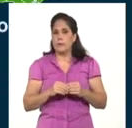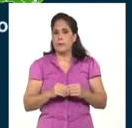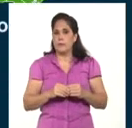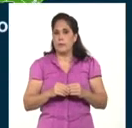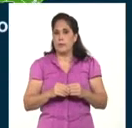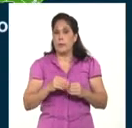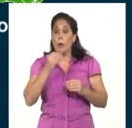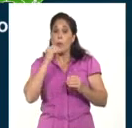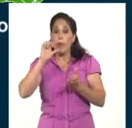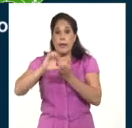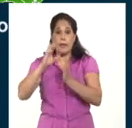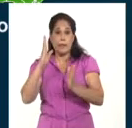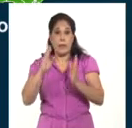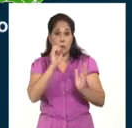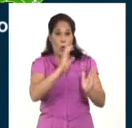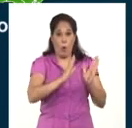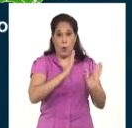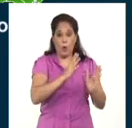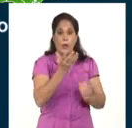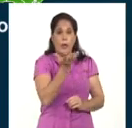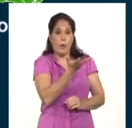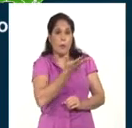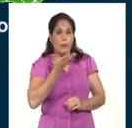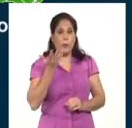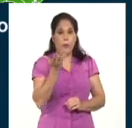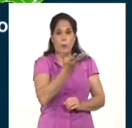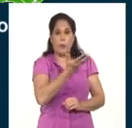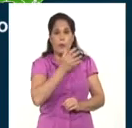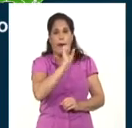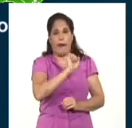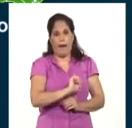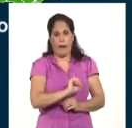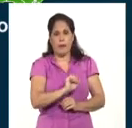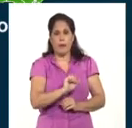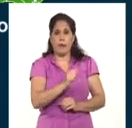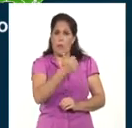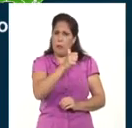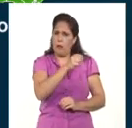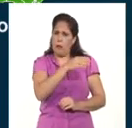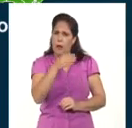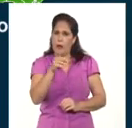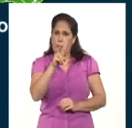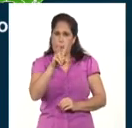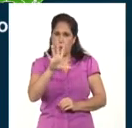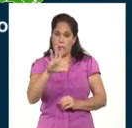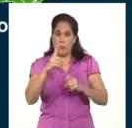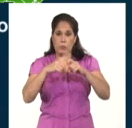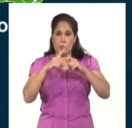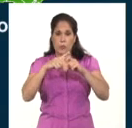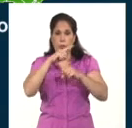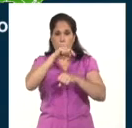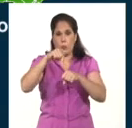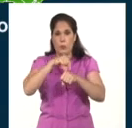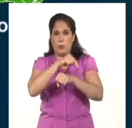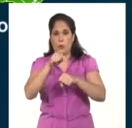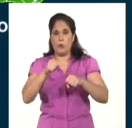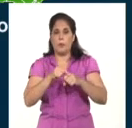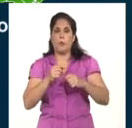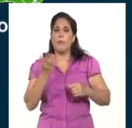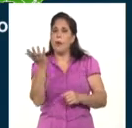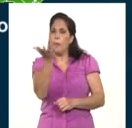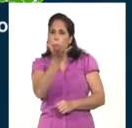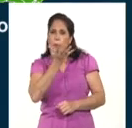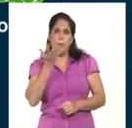norte del centro y el oriente del país soplarán de región este con velocidades entre 10 y 25 kilómetros por hora con rachas